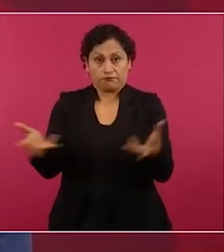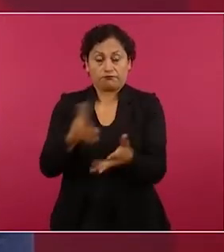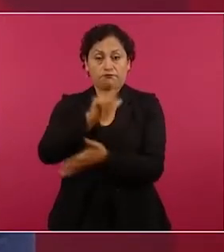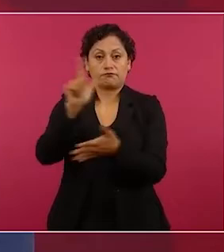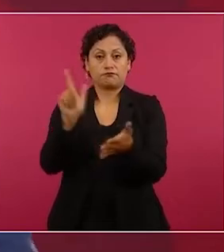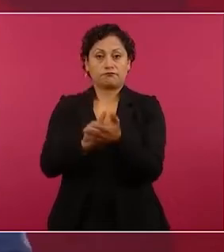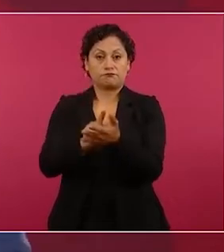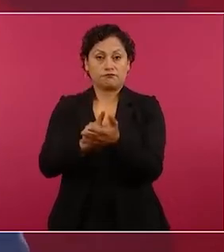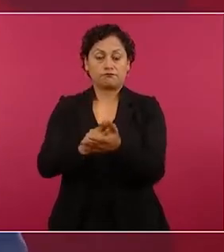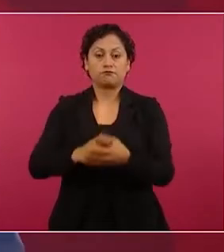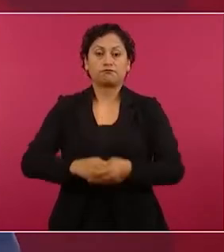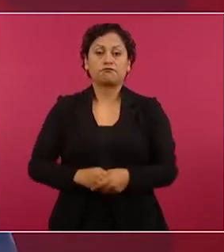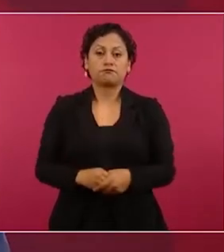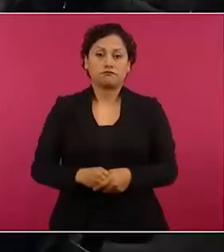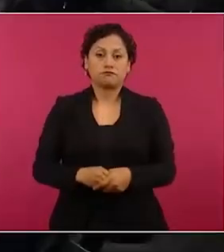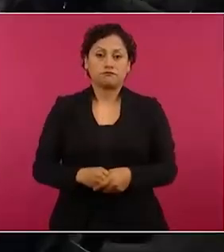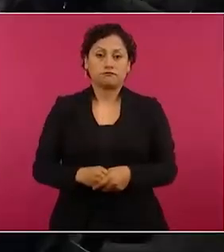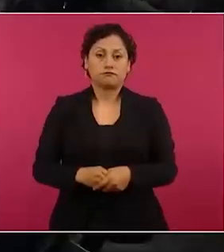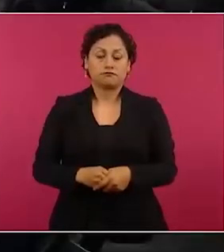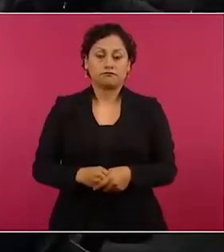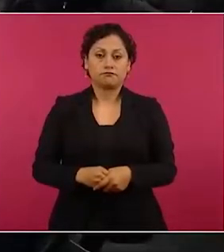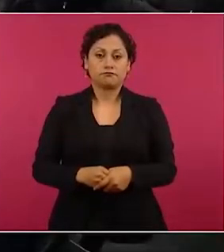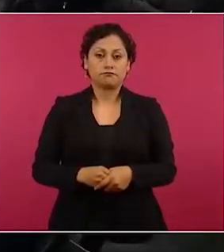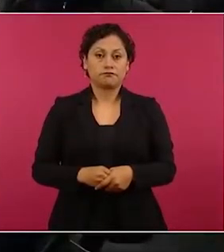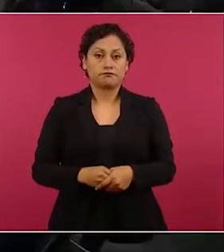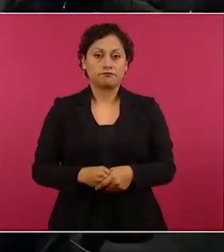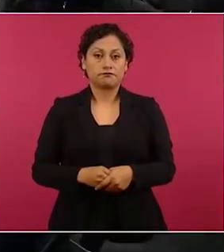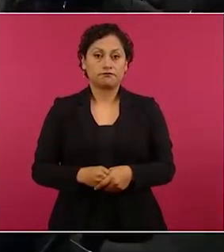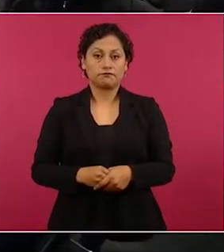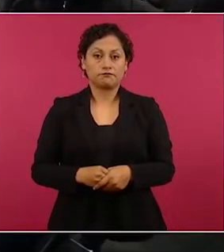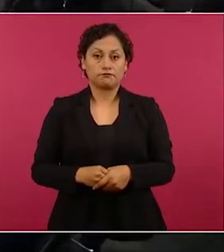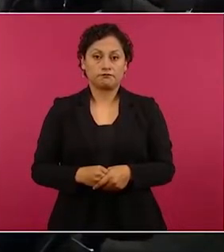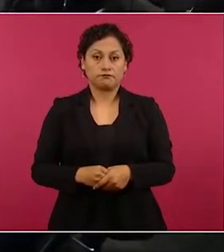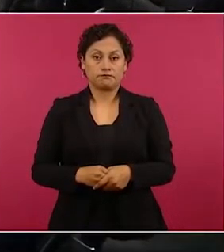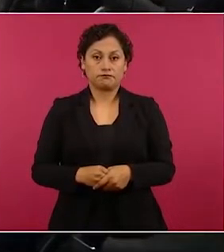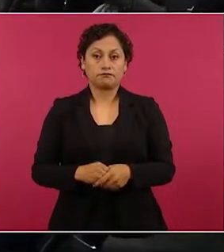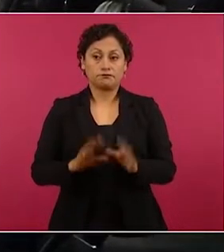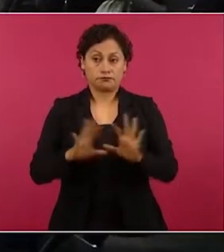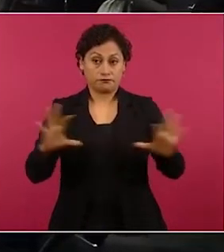de conformidad con el informe.